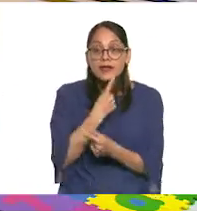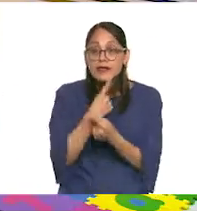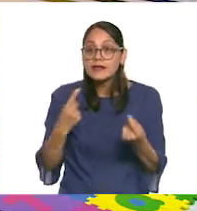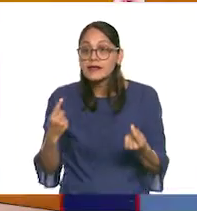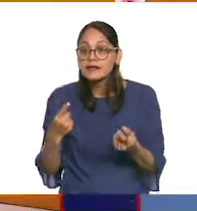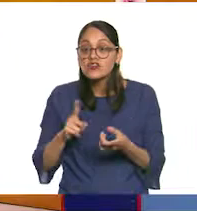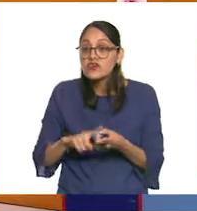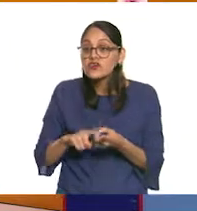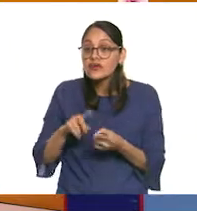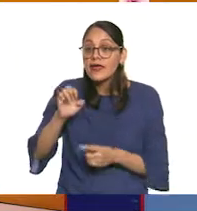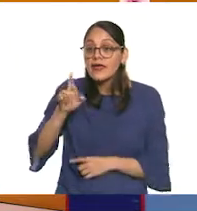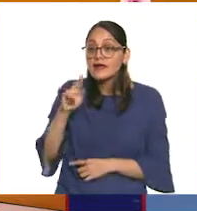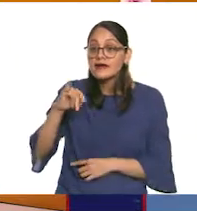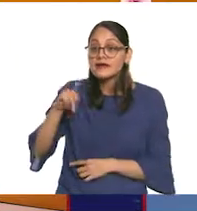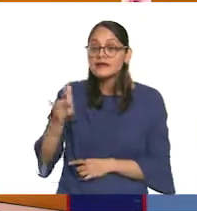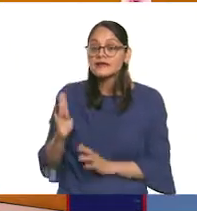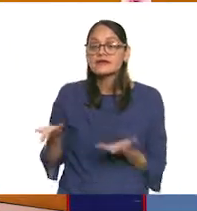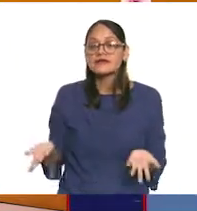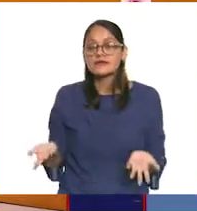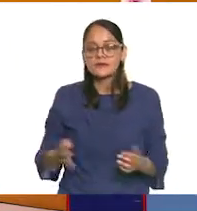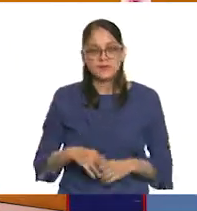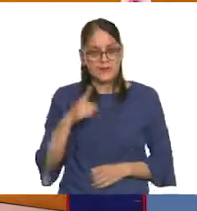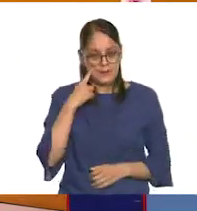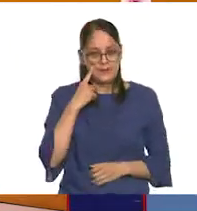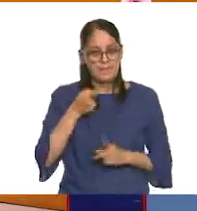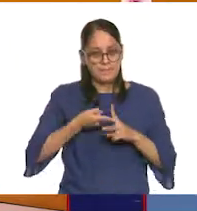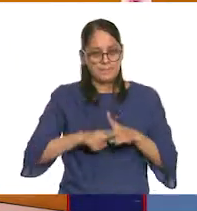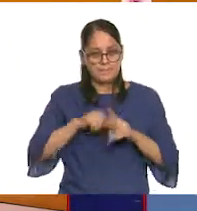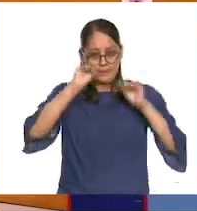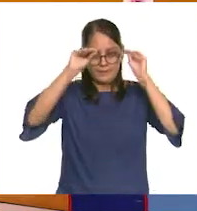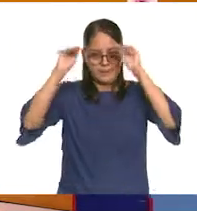estarán? Bueno, voy a seguir avanzando.